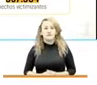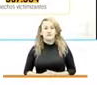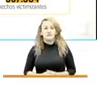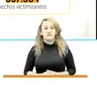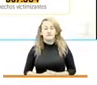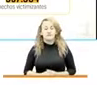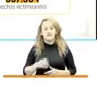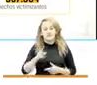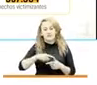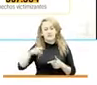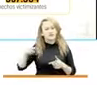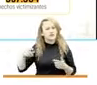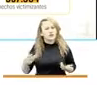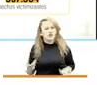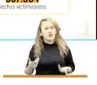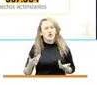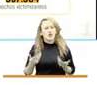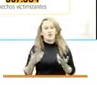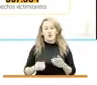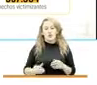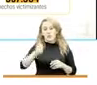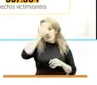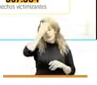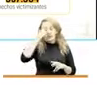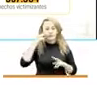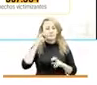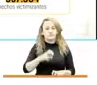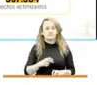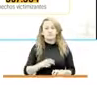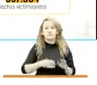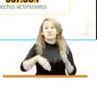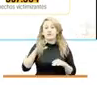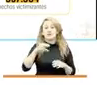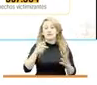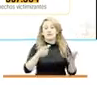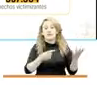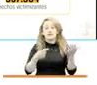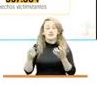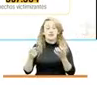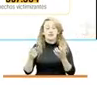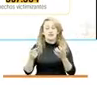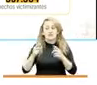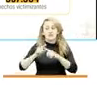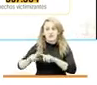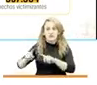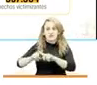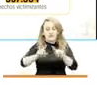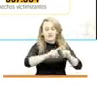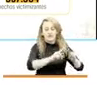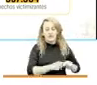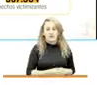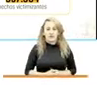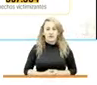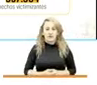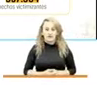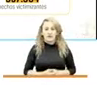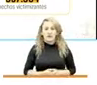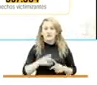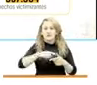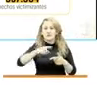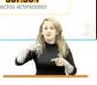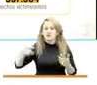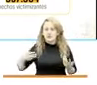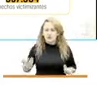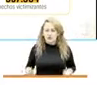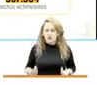recogen sobre la base de la consulta a más de 600 fuentes. Son estadísticas que